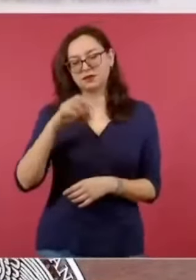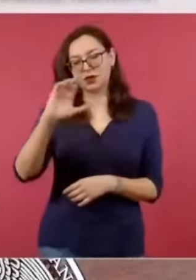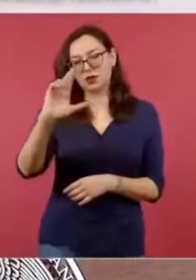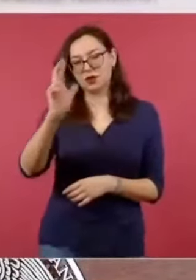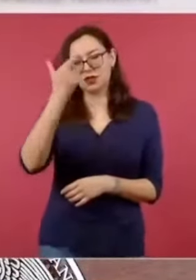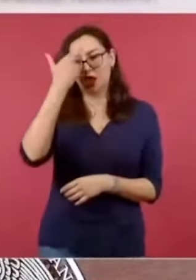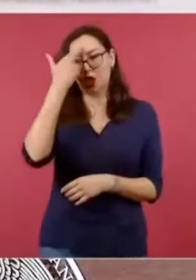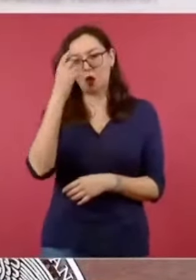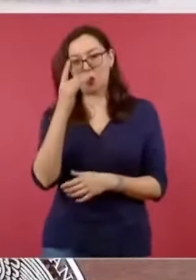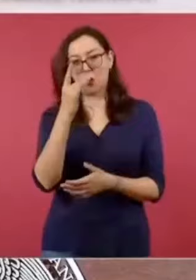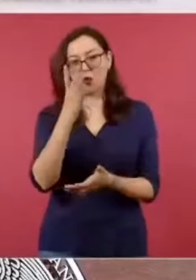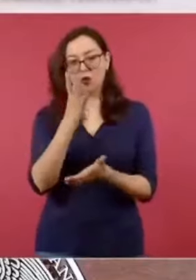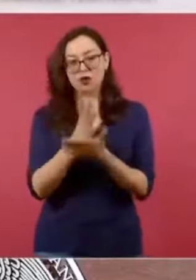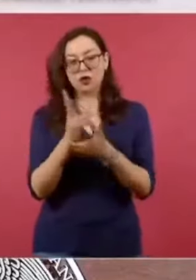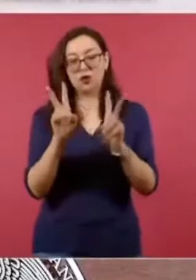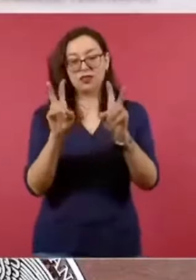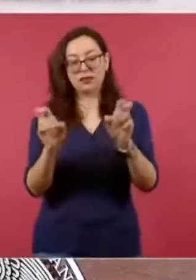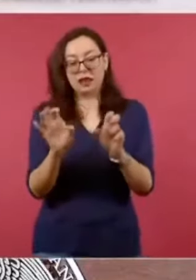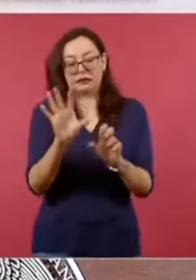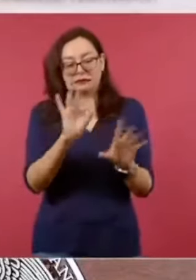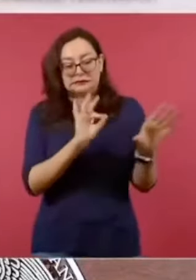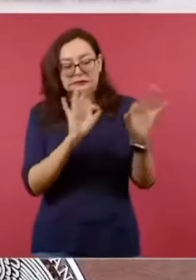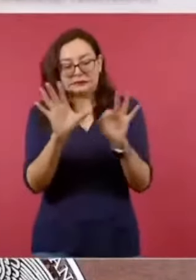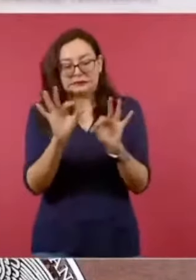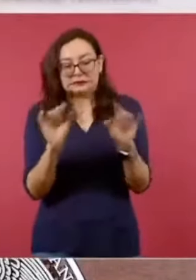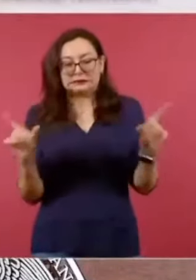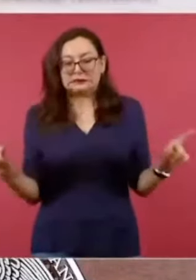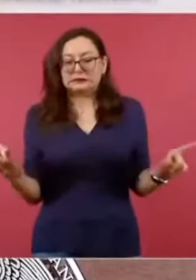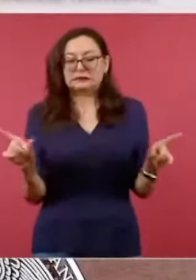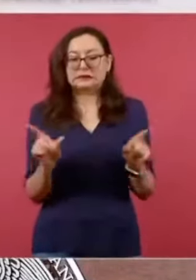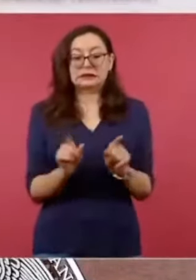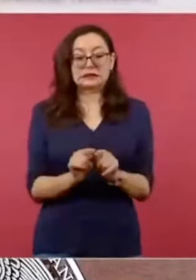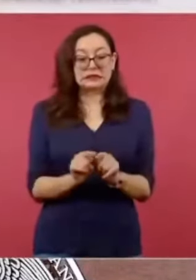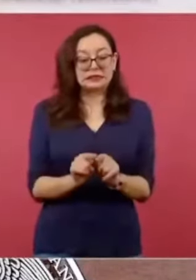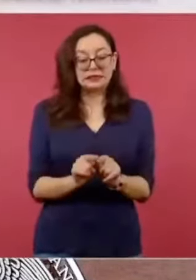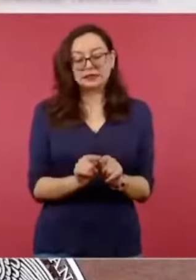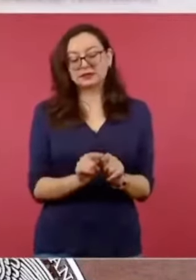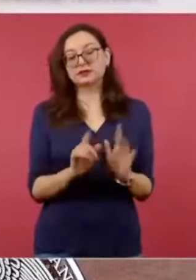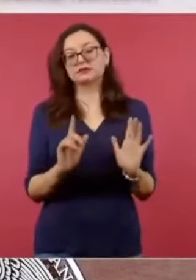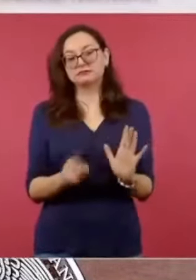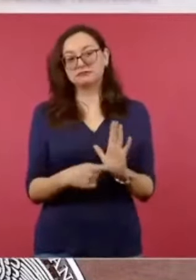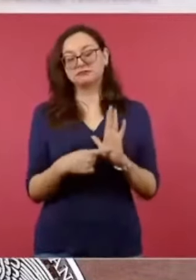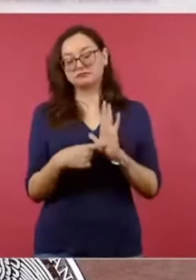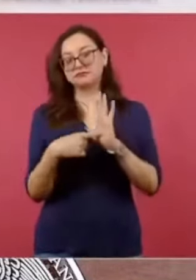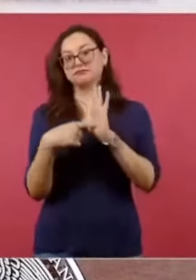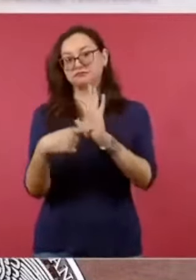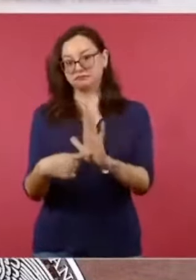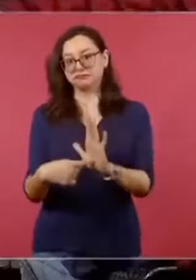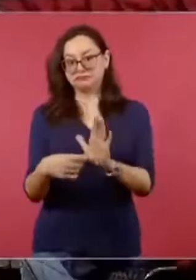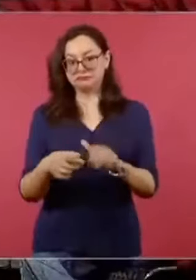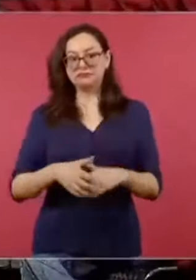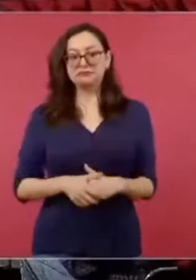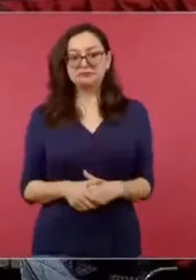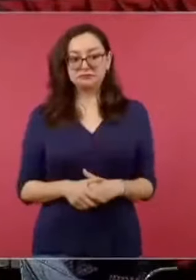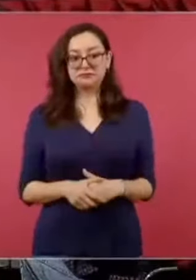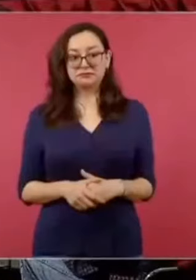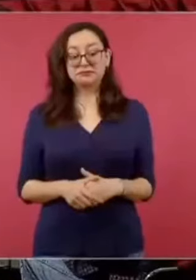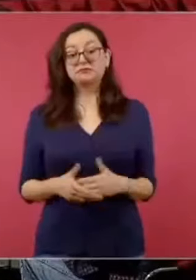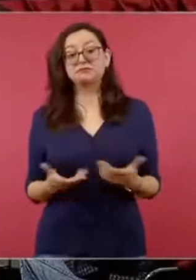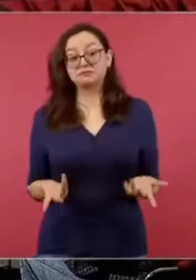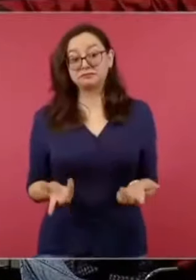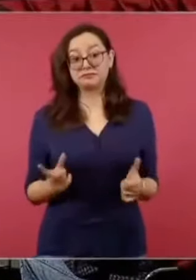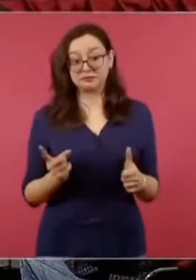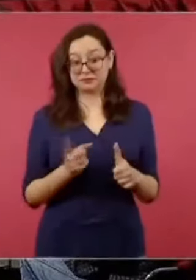pero vamos con las más relevantes de la semana. Primero vamos a presentar, que es falso, un video